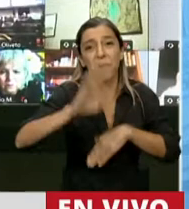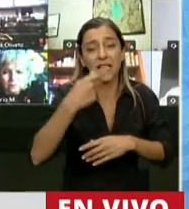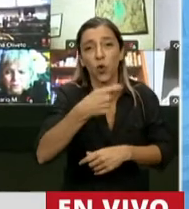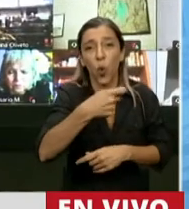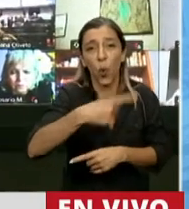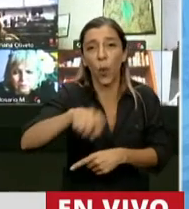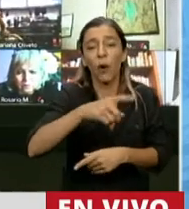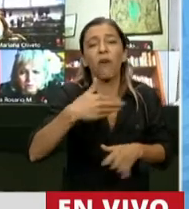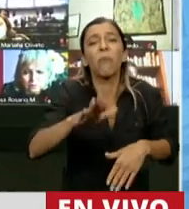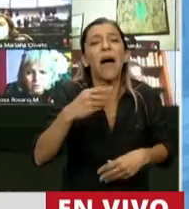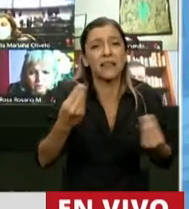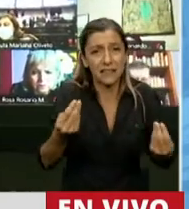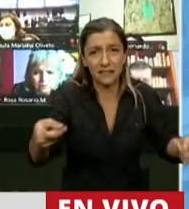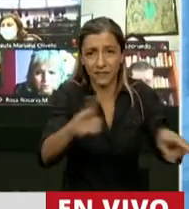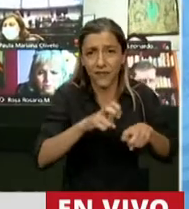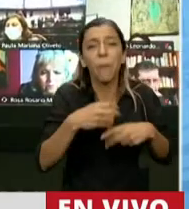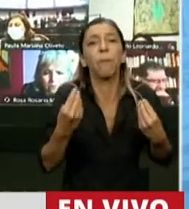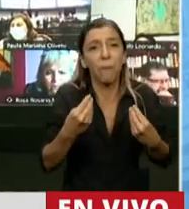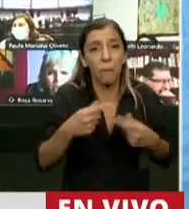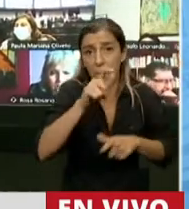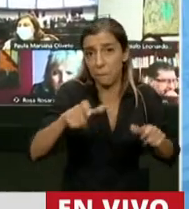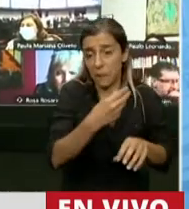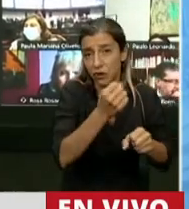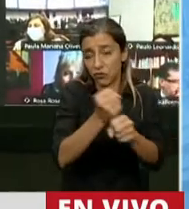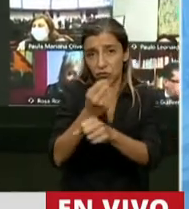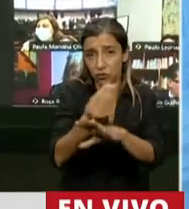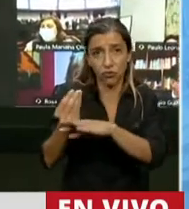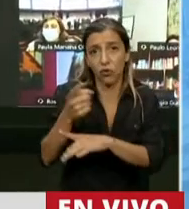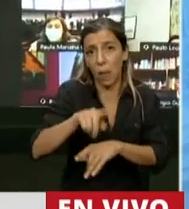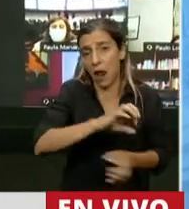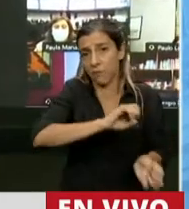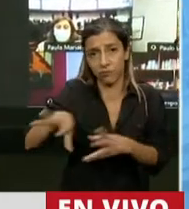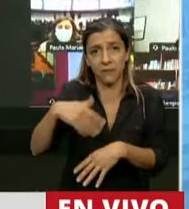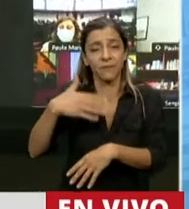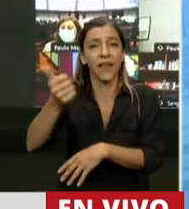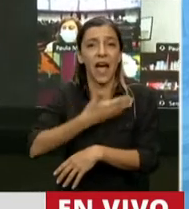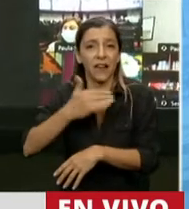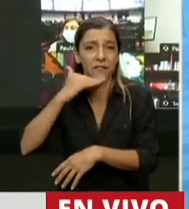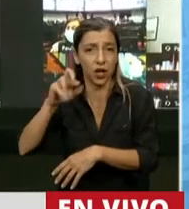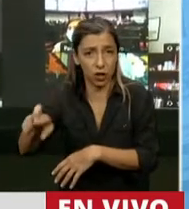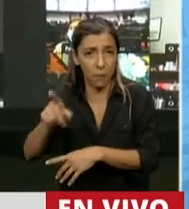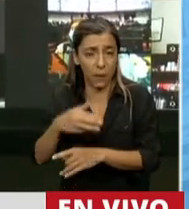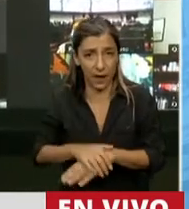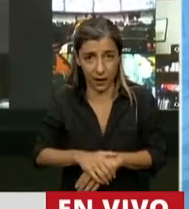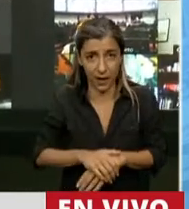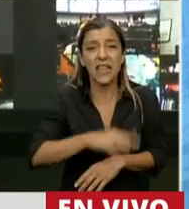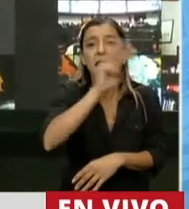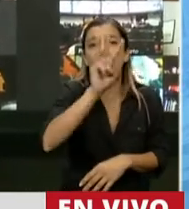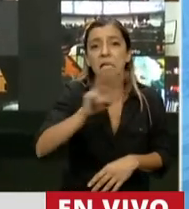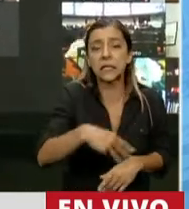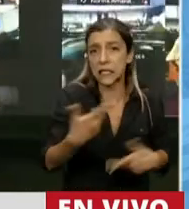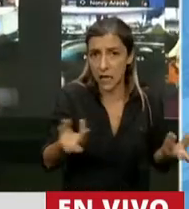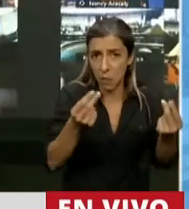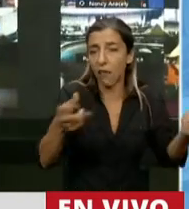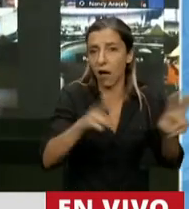aportes y contribuciones de empleadores y empleados a las AFJP y desfinanciaron a la ANSES que tenía que pagar